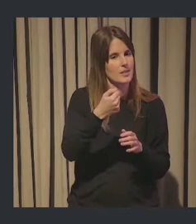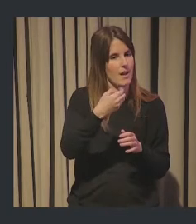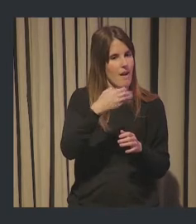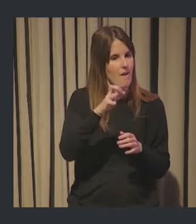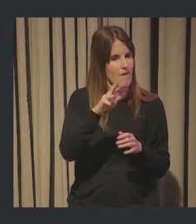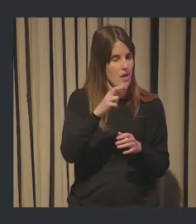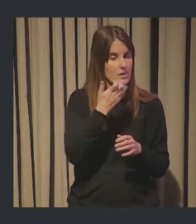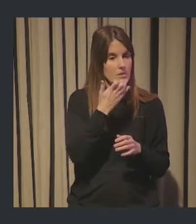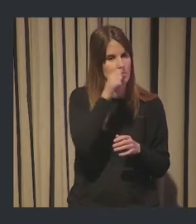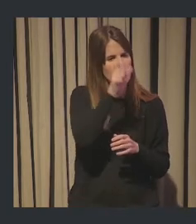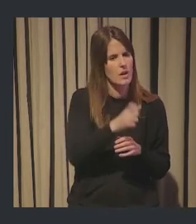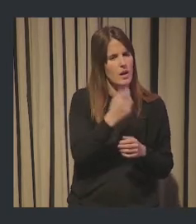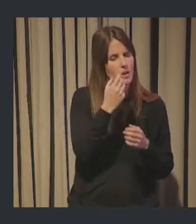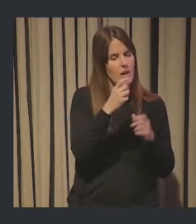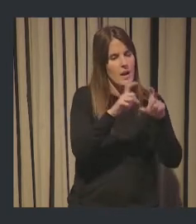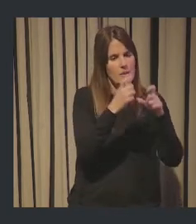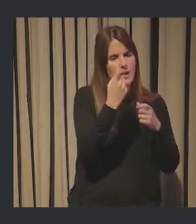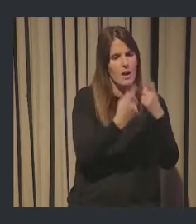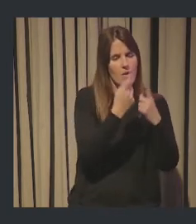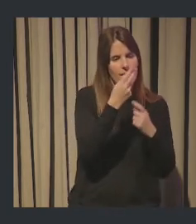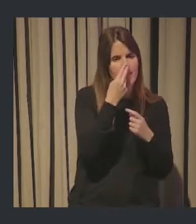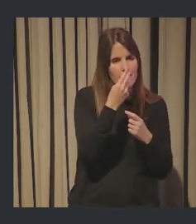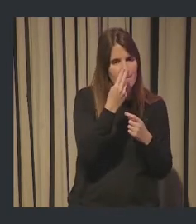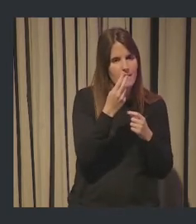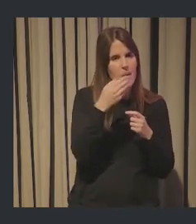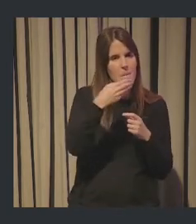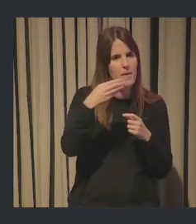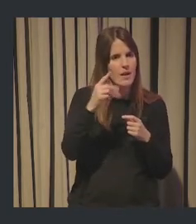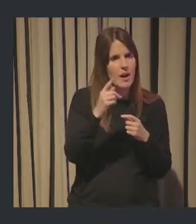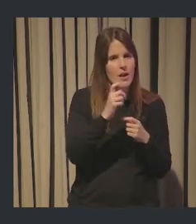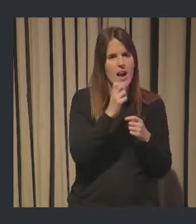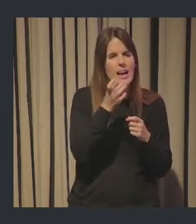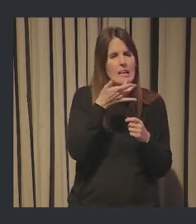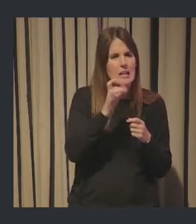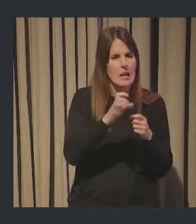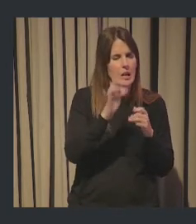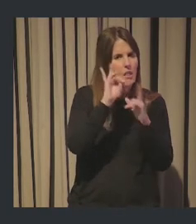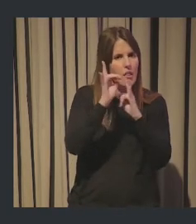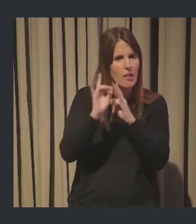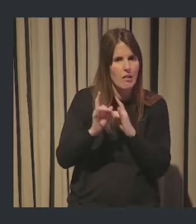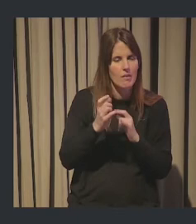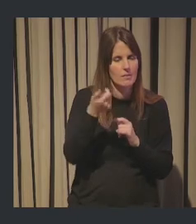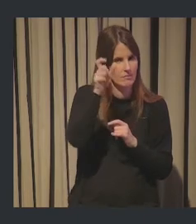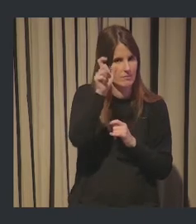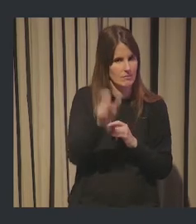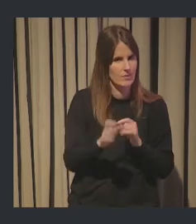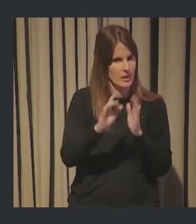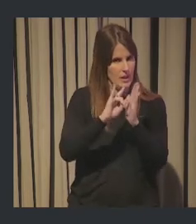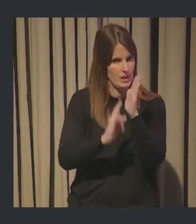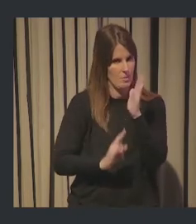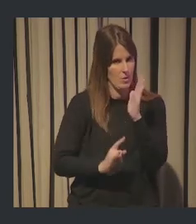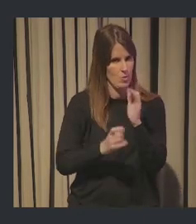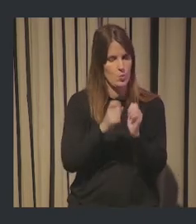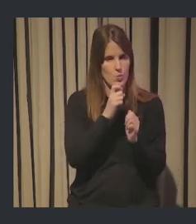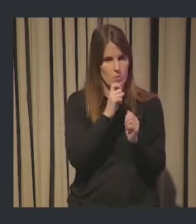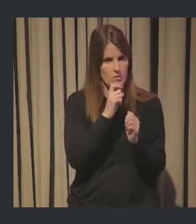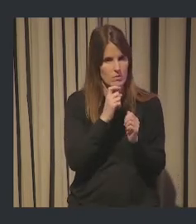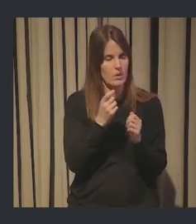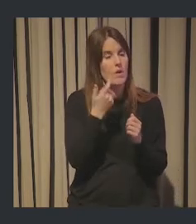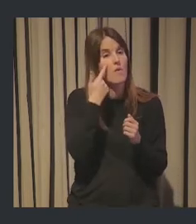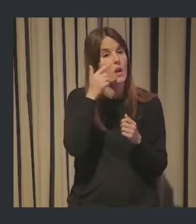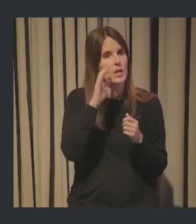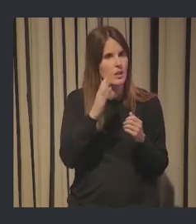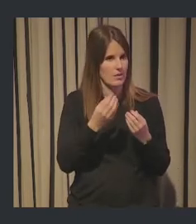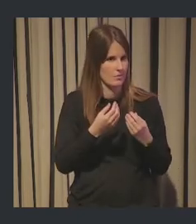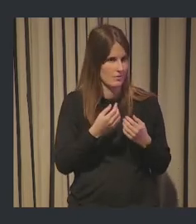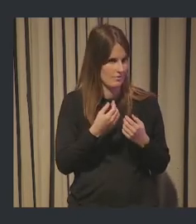ya sabe a quién tiene que llamar. Ya no tiene que perderse en esa gigantesca estructura de BBK ni de Kuchabank. Está su descripción. La hemos puesto hasta dónde vives, fíjate,